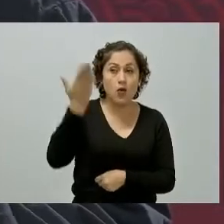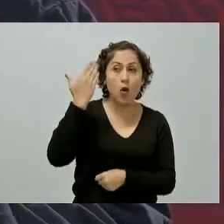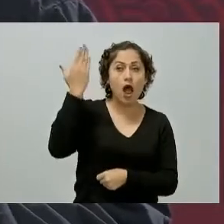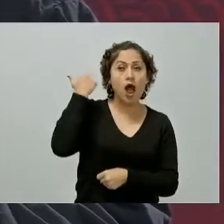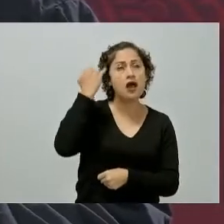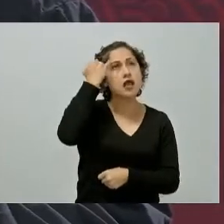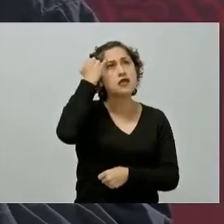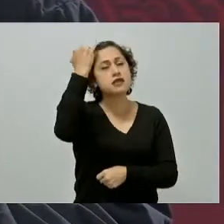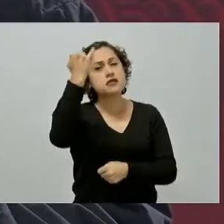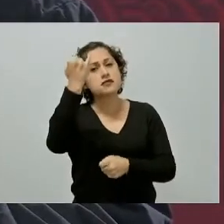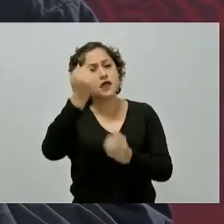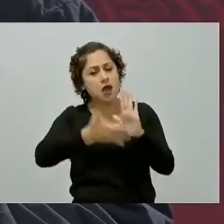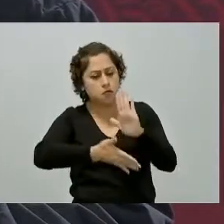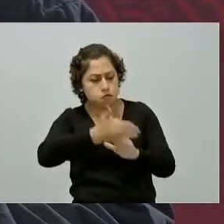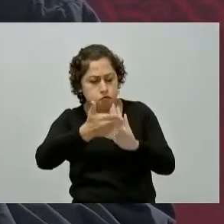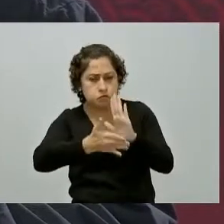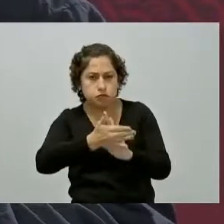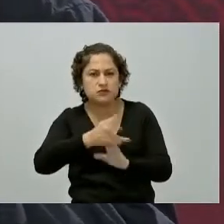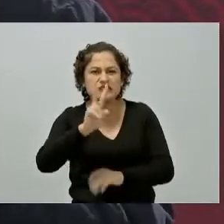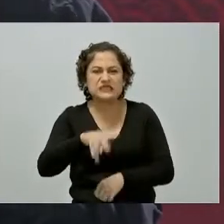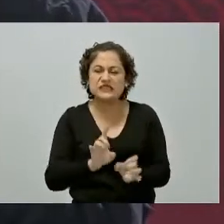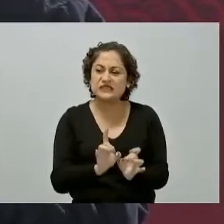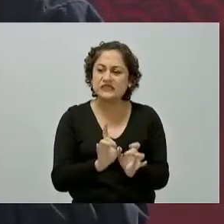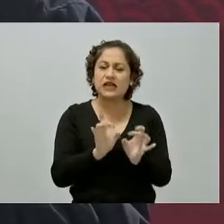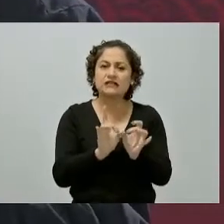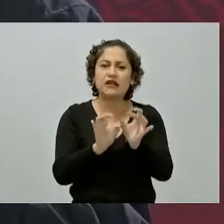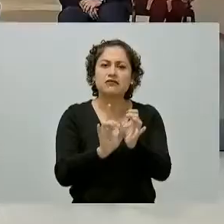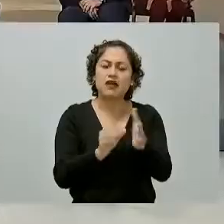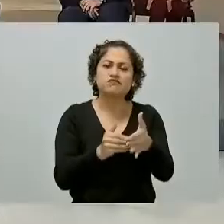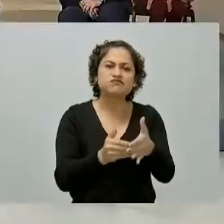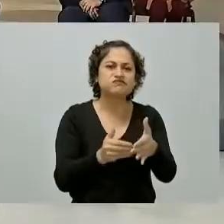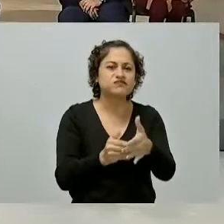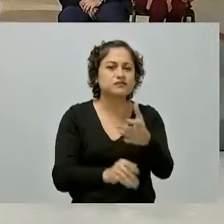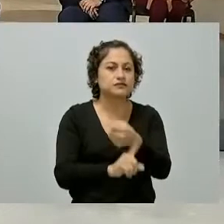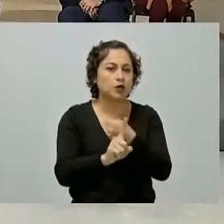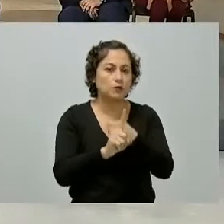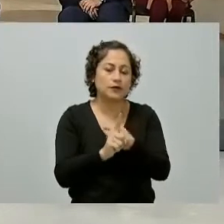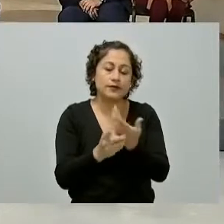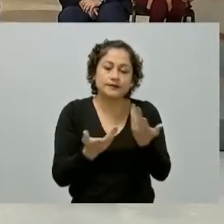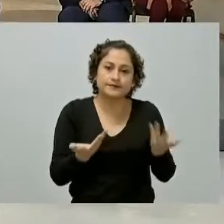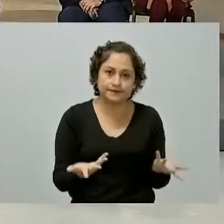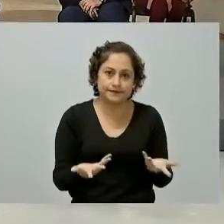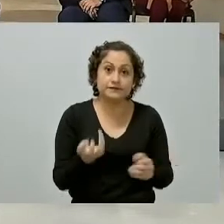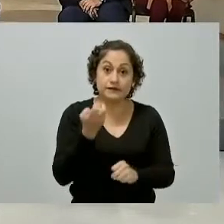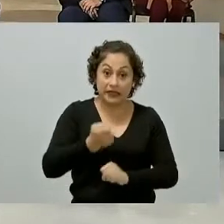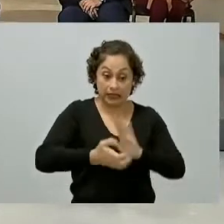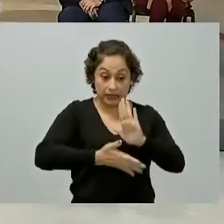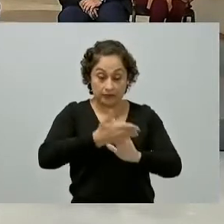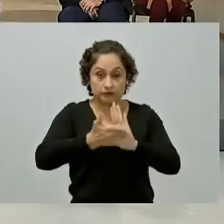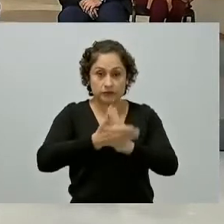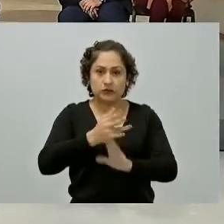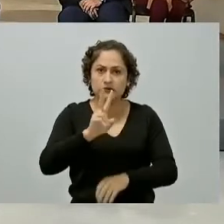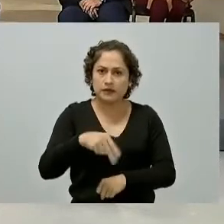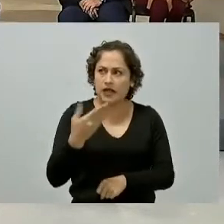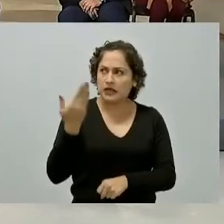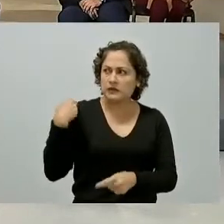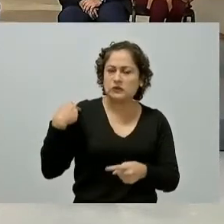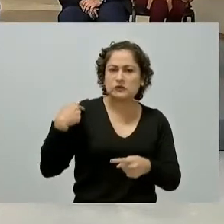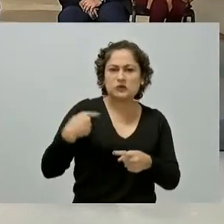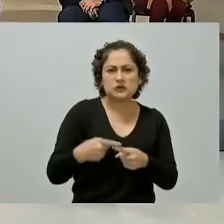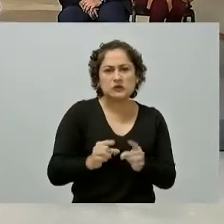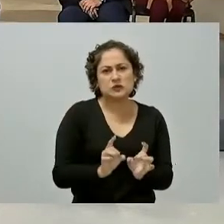problemas y desafíos importantes esta obra tuvo que enfrentar situaciones complejas derivadas